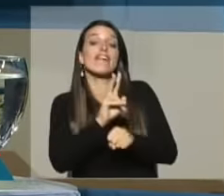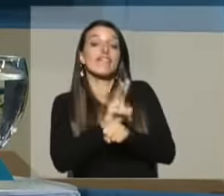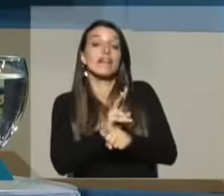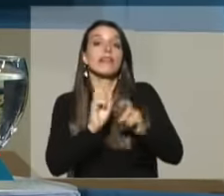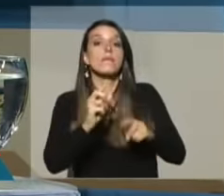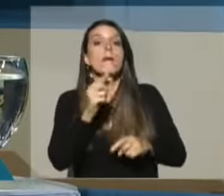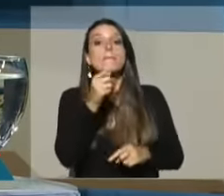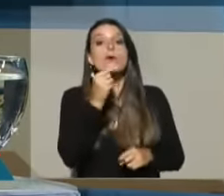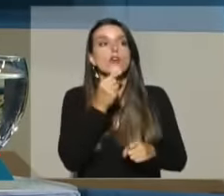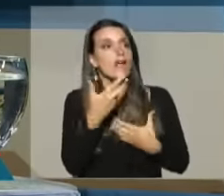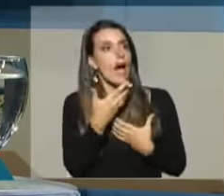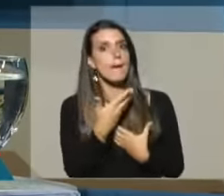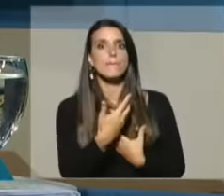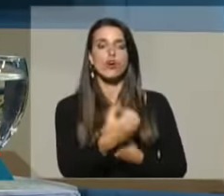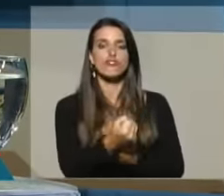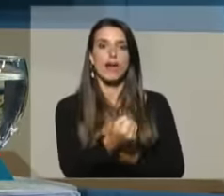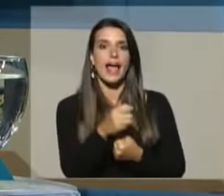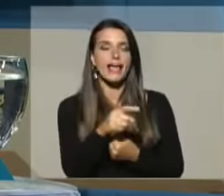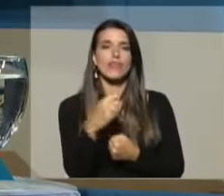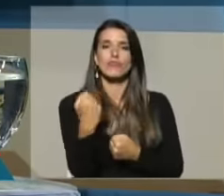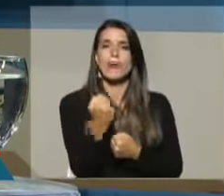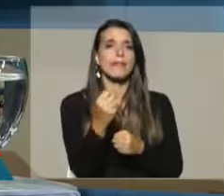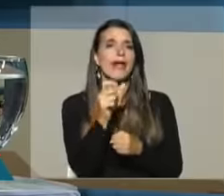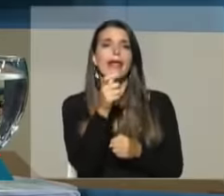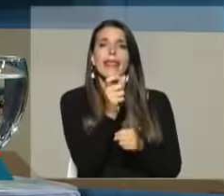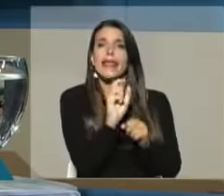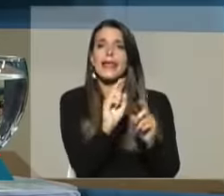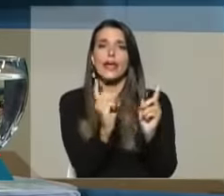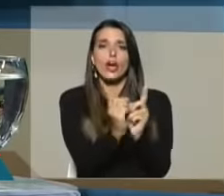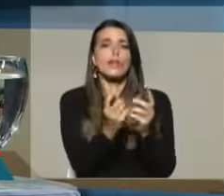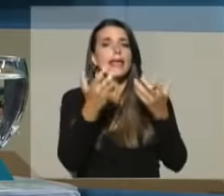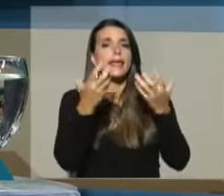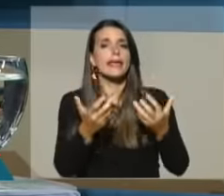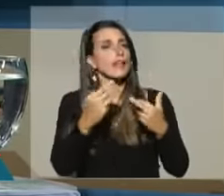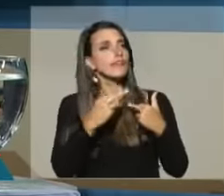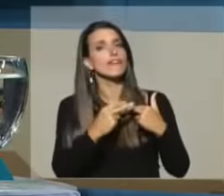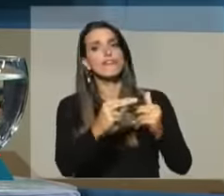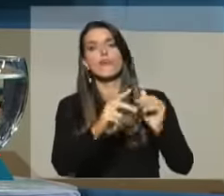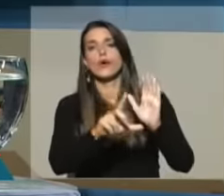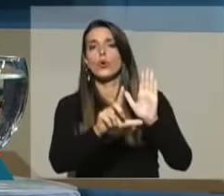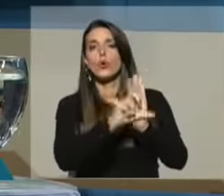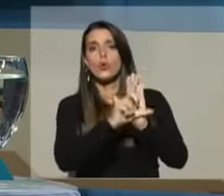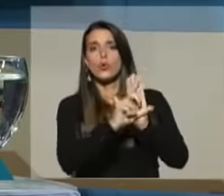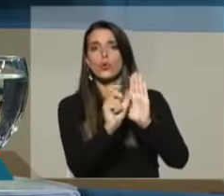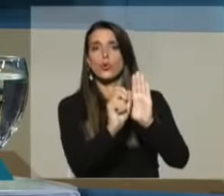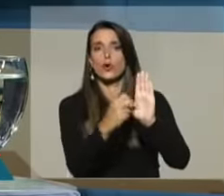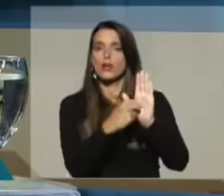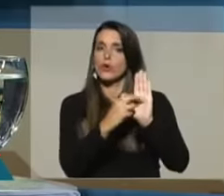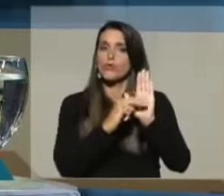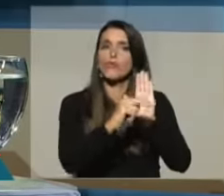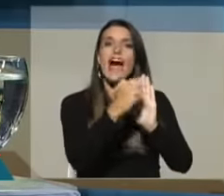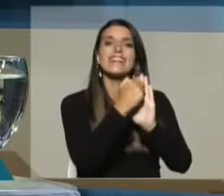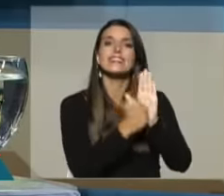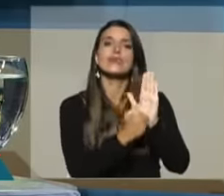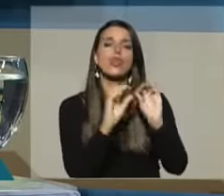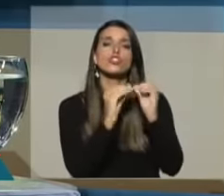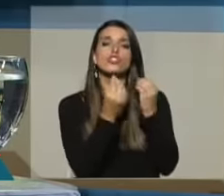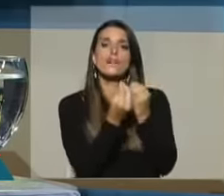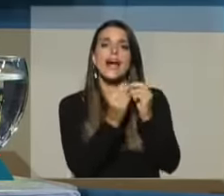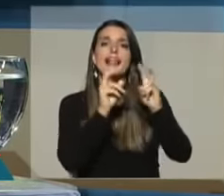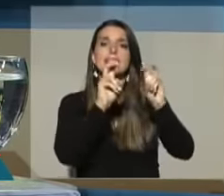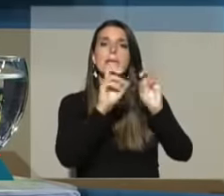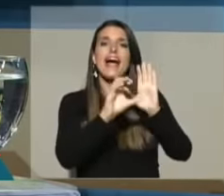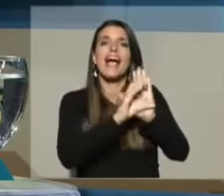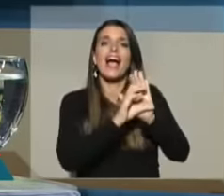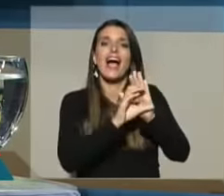la policía, diríamos que ahí está la definición de lo que pretendemos que se mantenga a través de la vigencia de todos los artículos que componen el